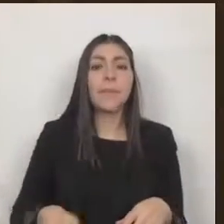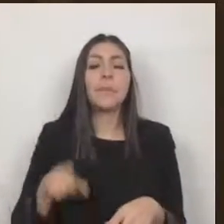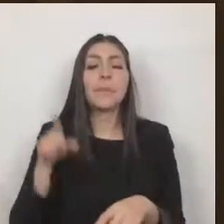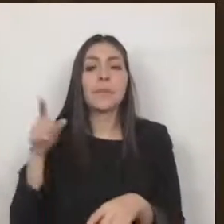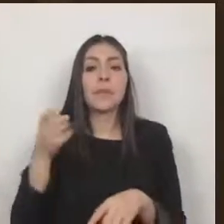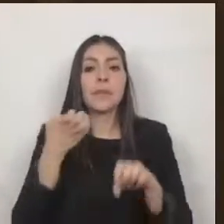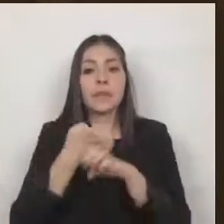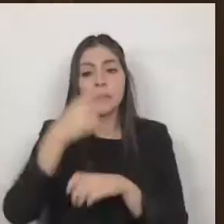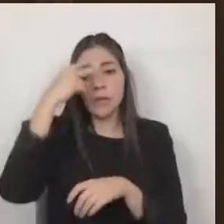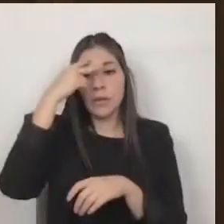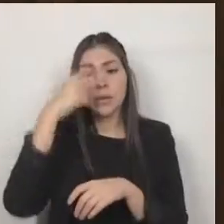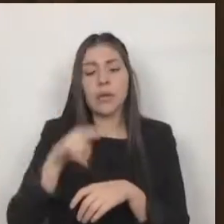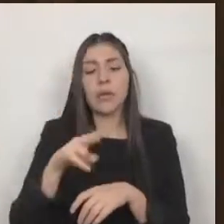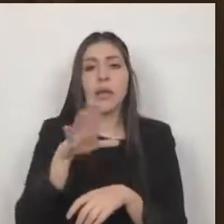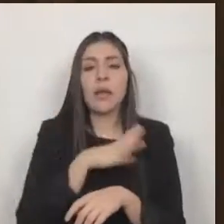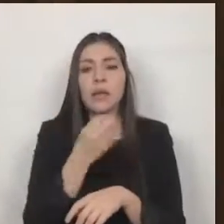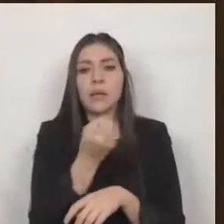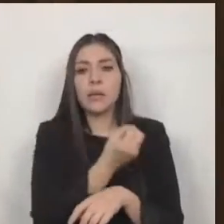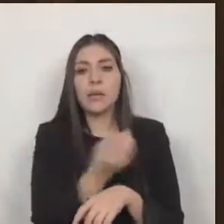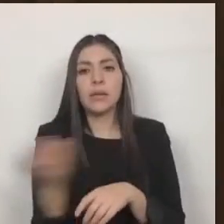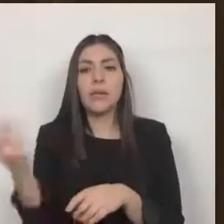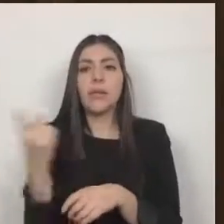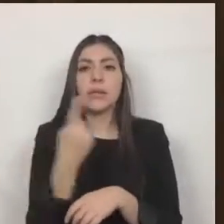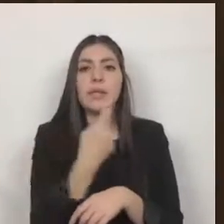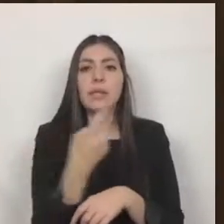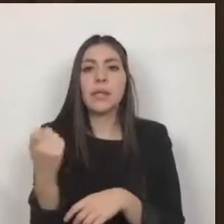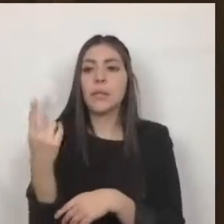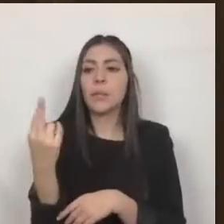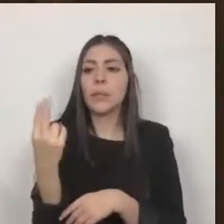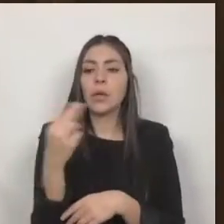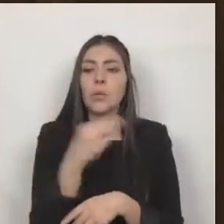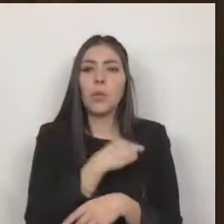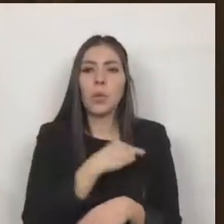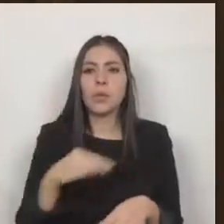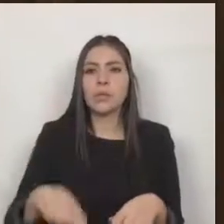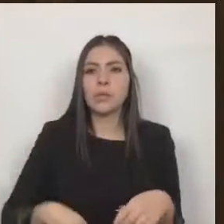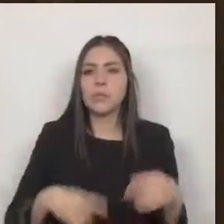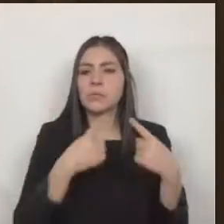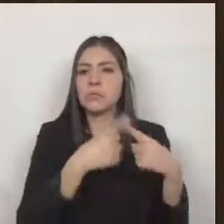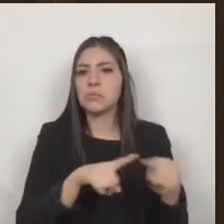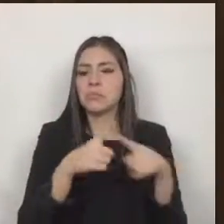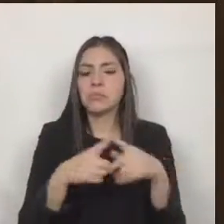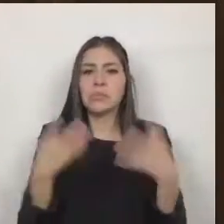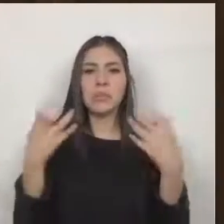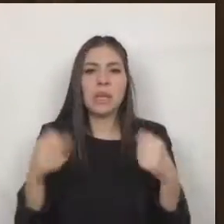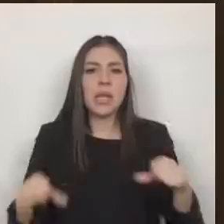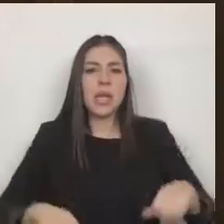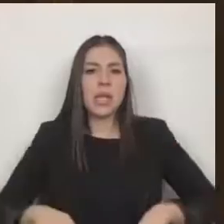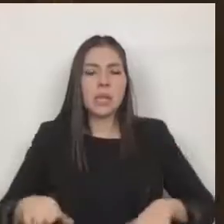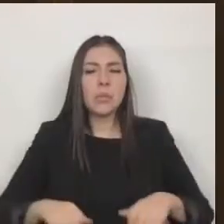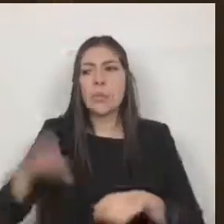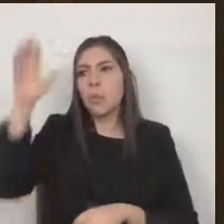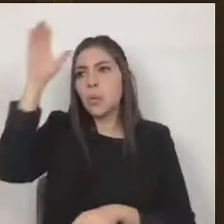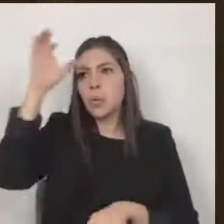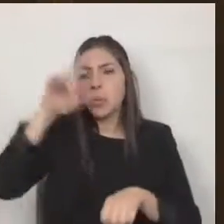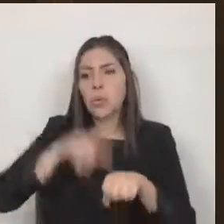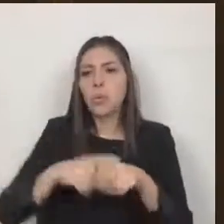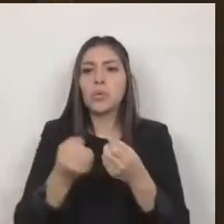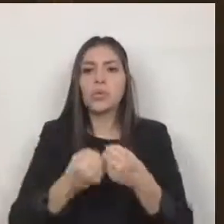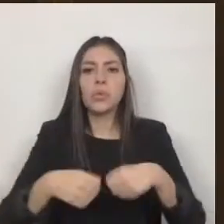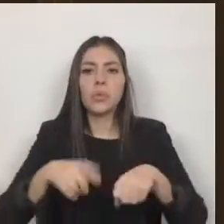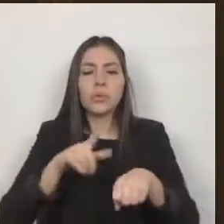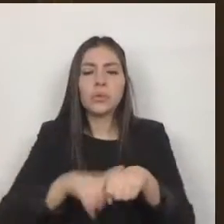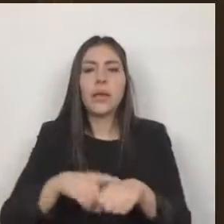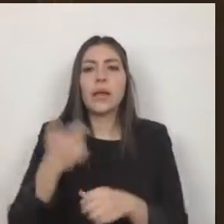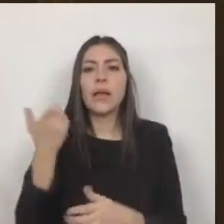por ciento veinticinco municipios con una gran diversidad de actividades sociales políticas culturales y económicas siendo